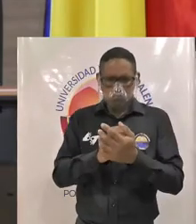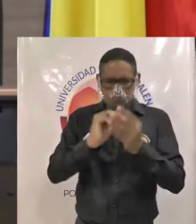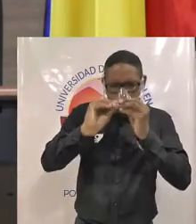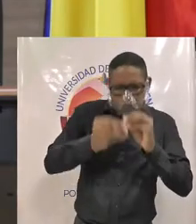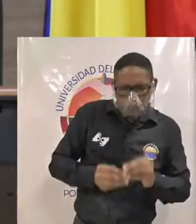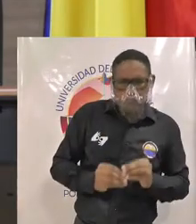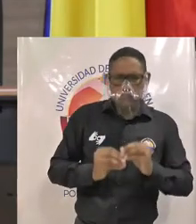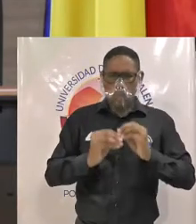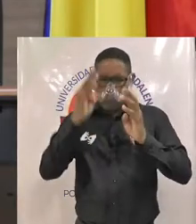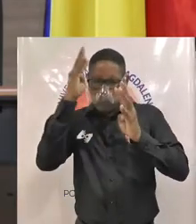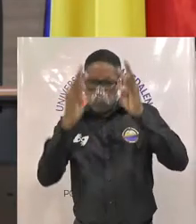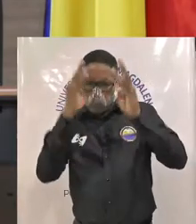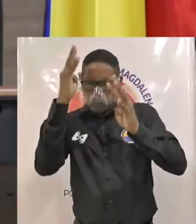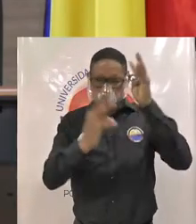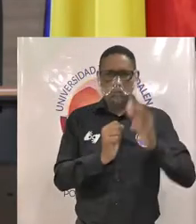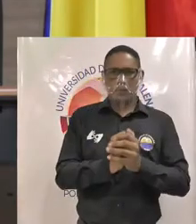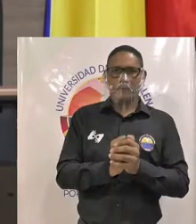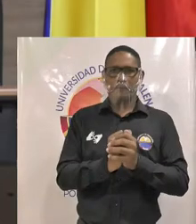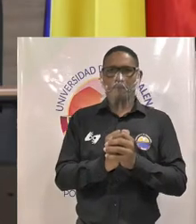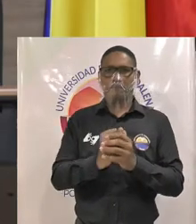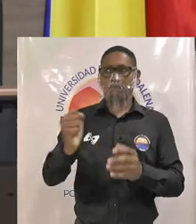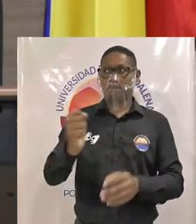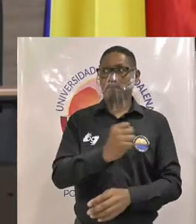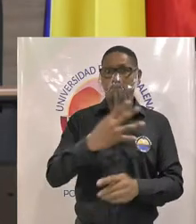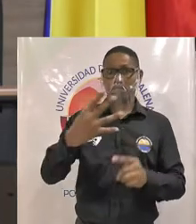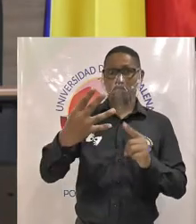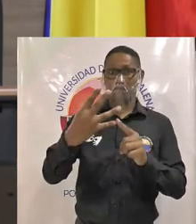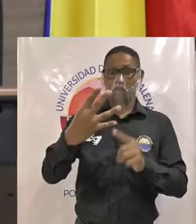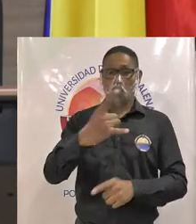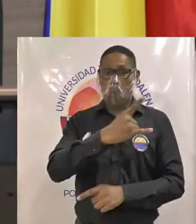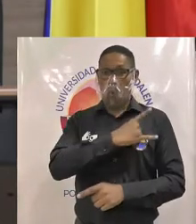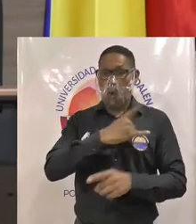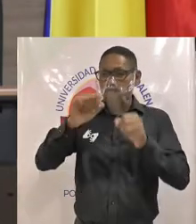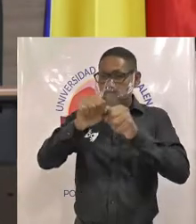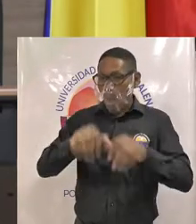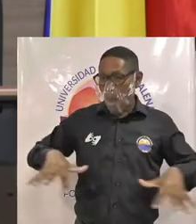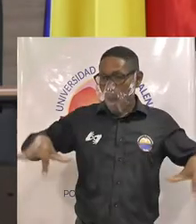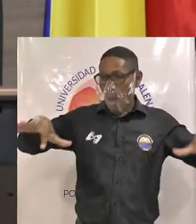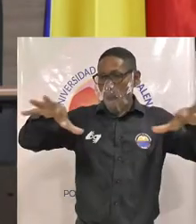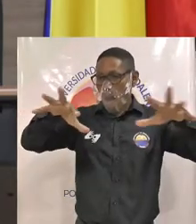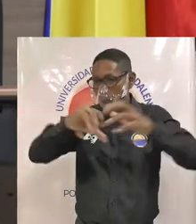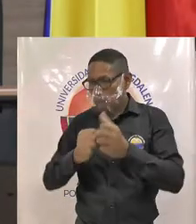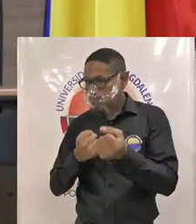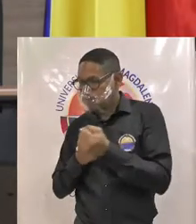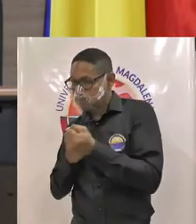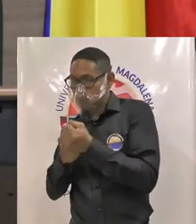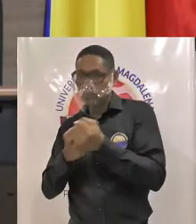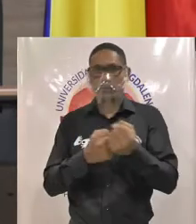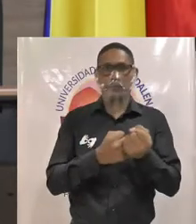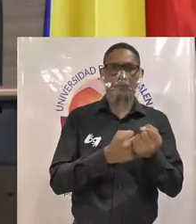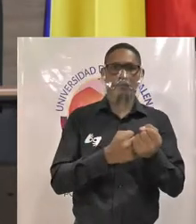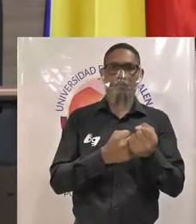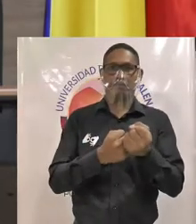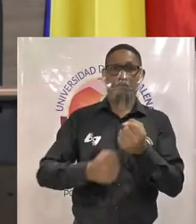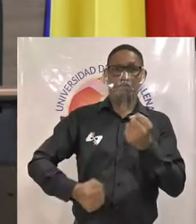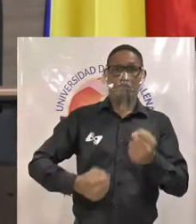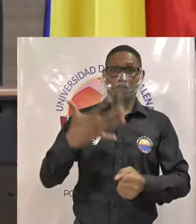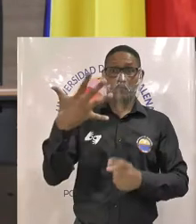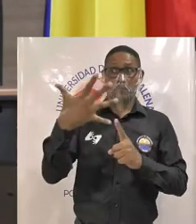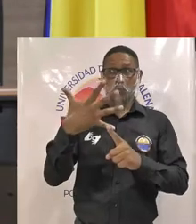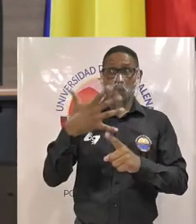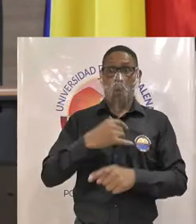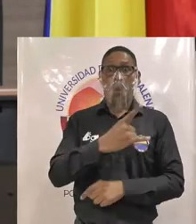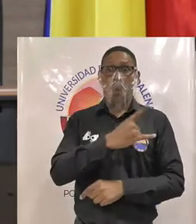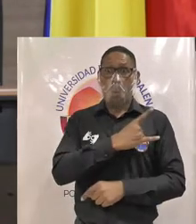universidad expandida y comprometida con el territorio universidad comprometida con la sostenibilidad